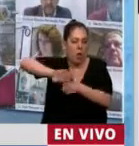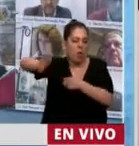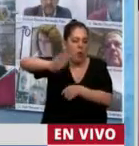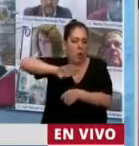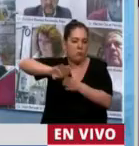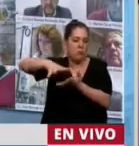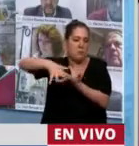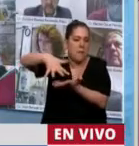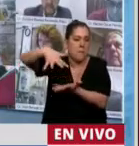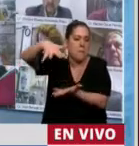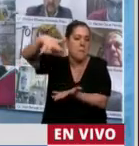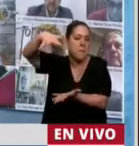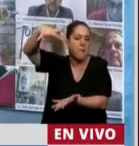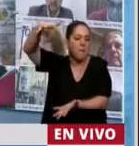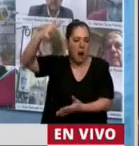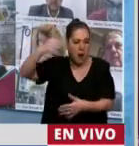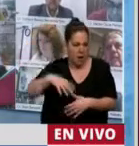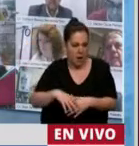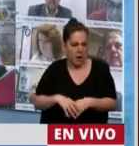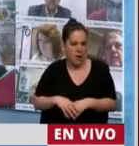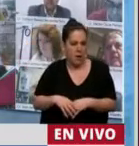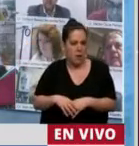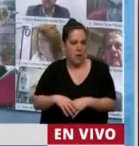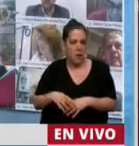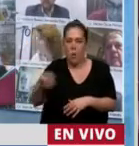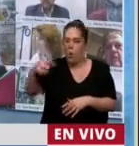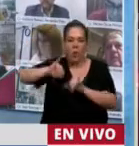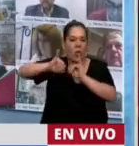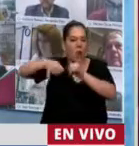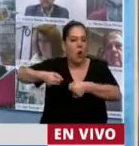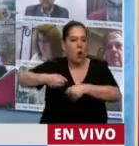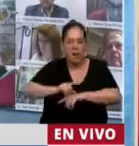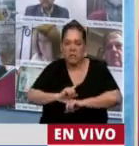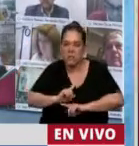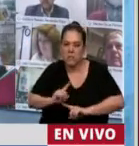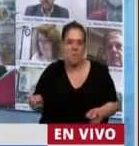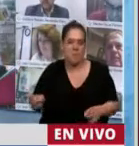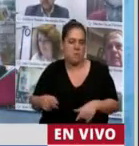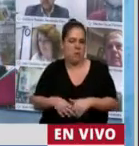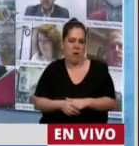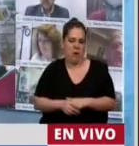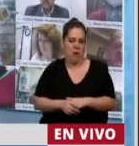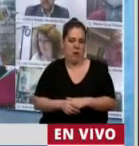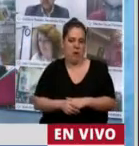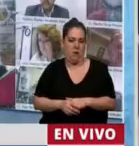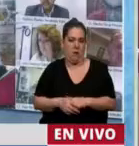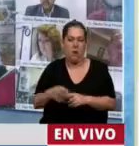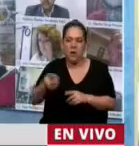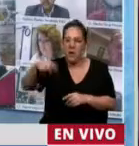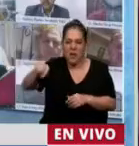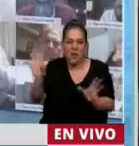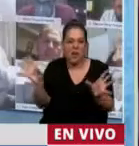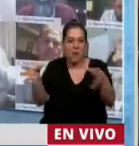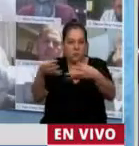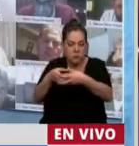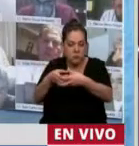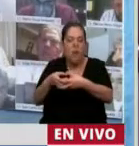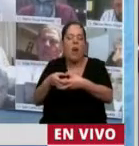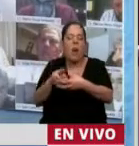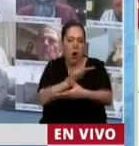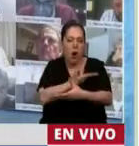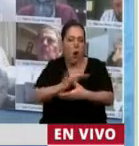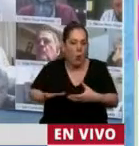Como se tuvo ayer, lo de ayer creo que ha sido... Se faltó un poquitito para que sea el colmo. verdad que